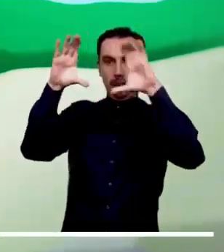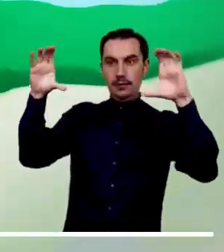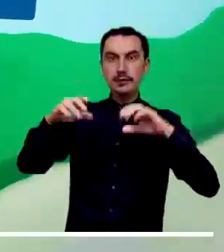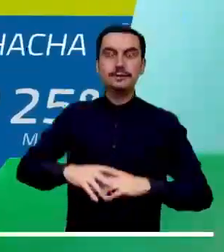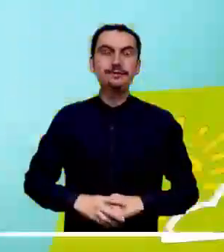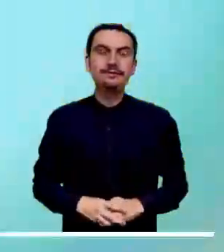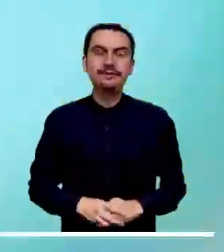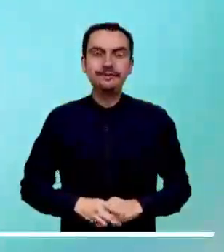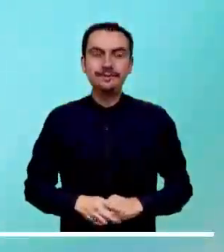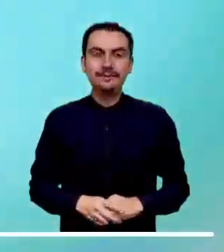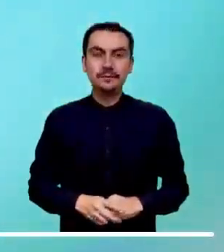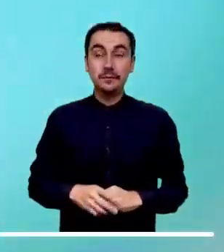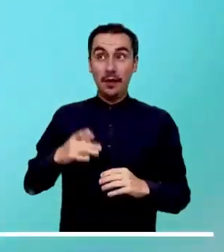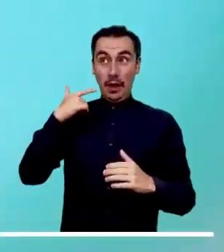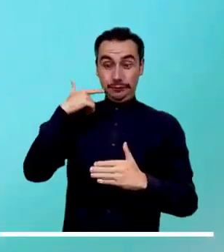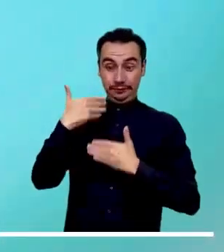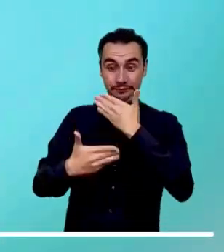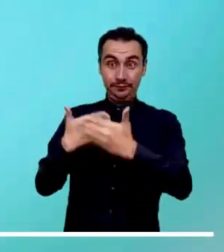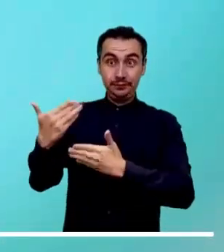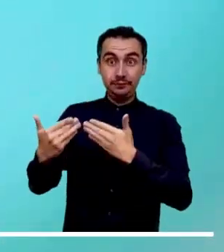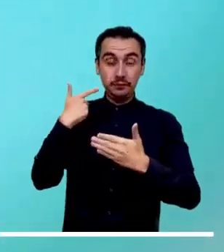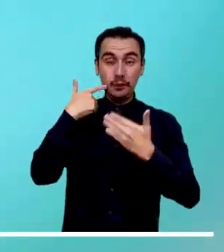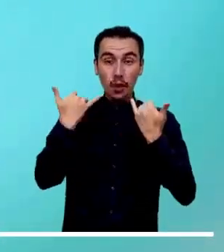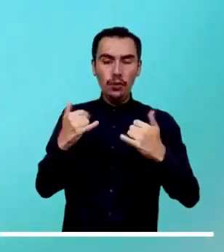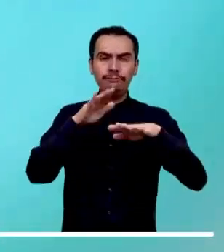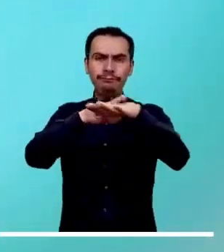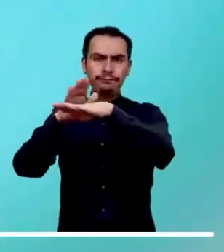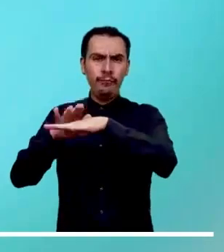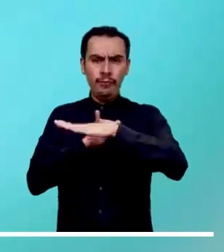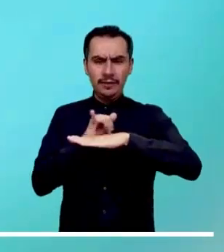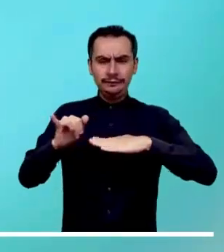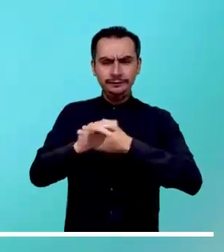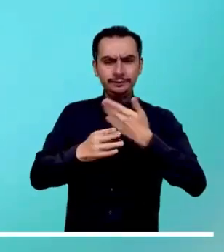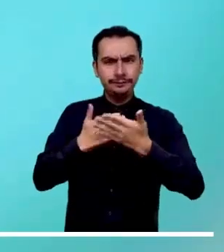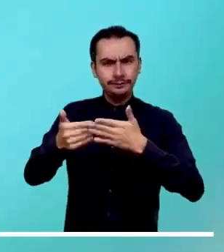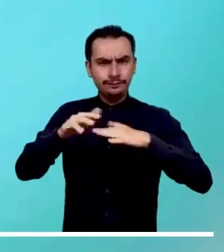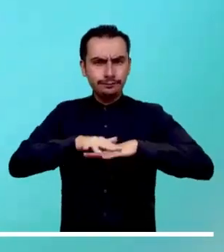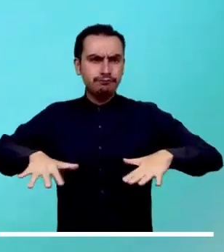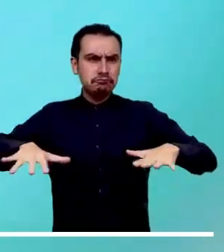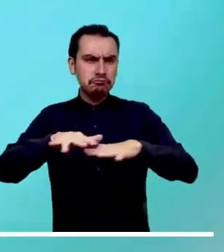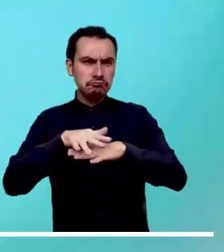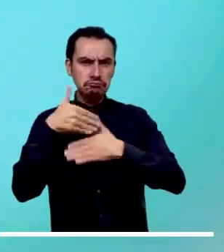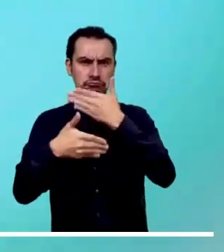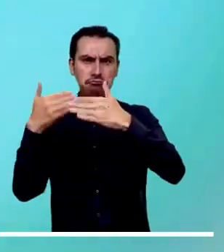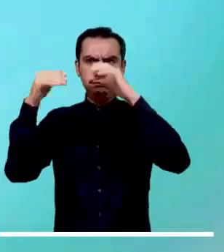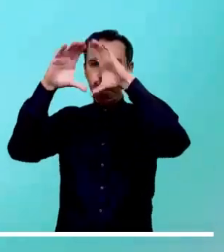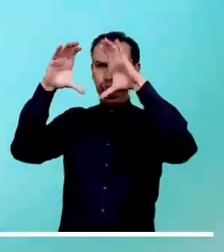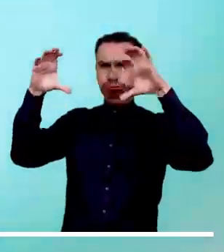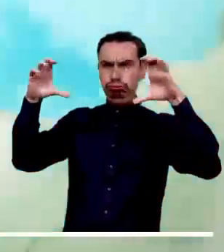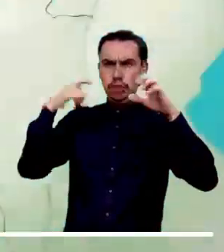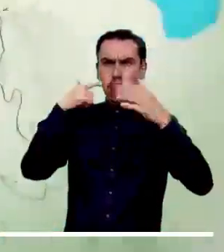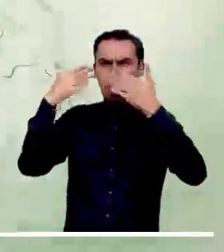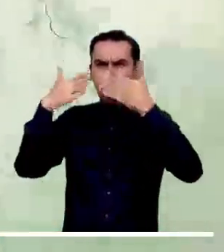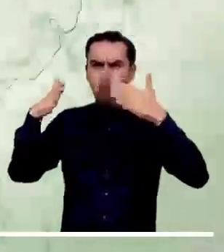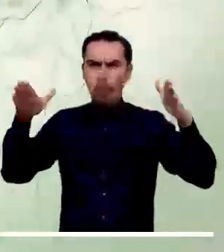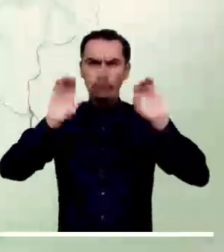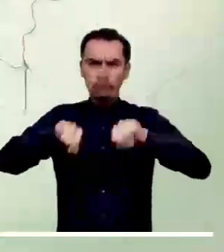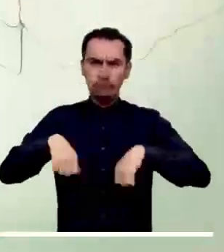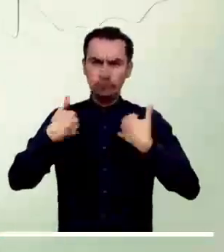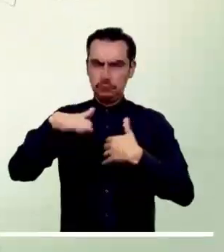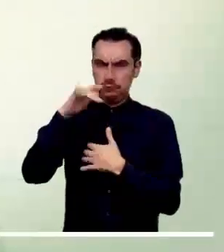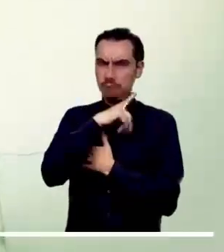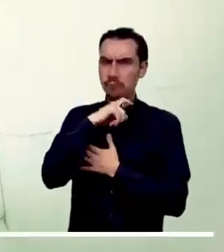en las islas de San Andrés y Providencia, donde se espera que persistan las condiciones secas. Las aguas se tomarán en